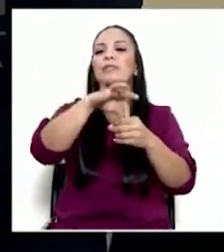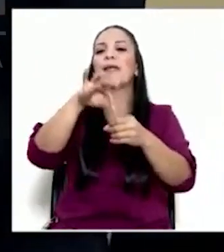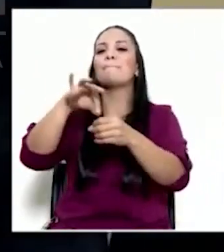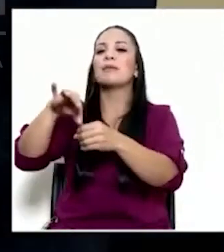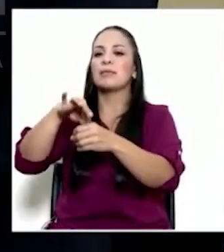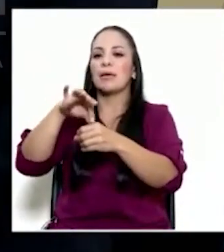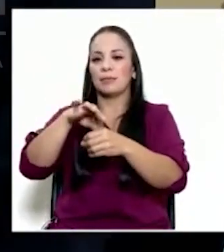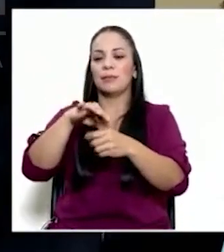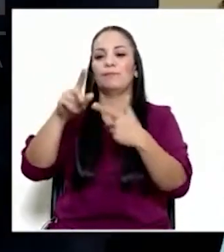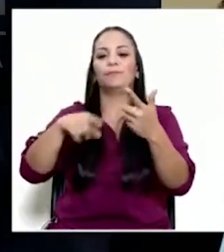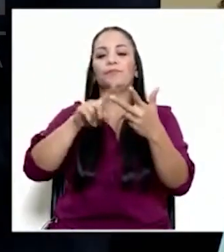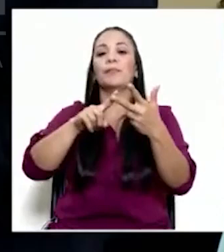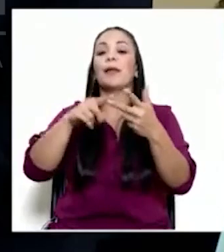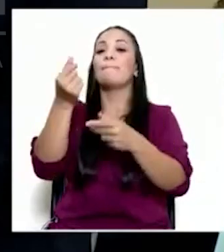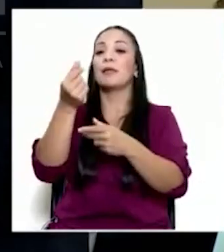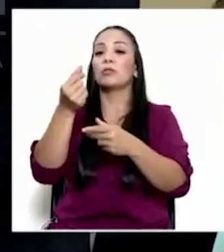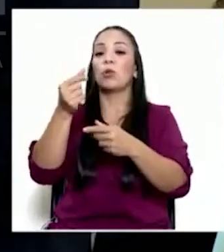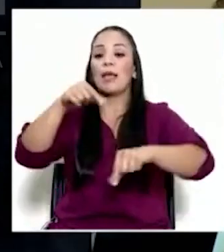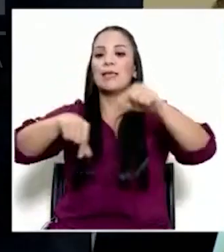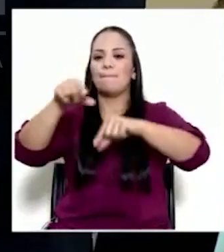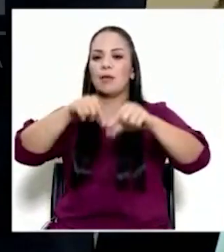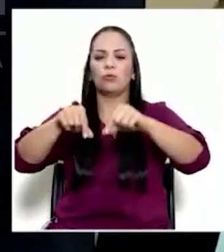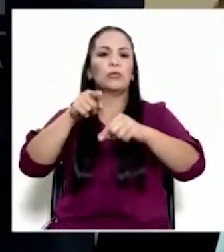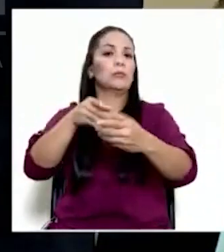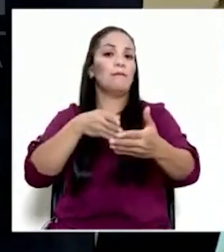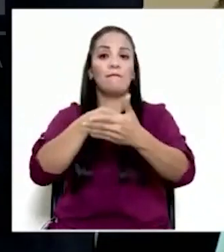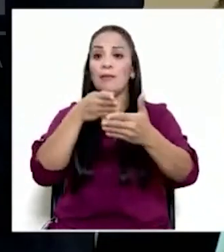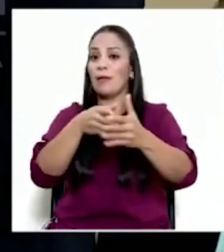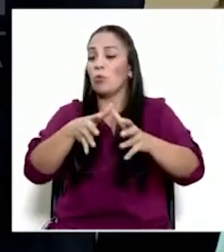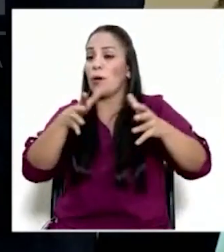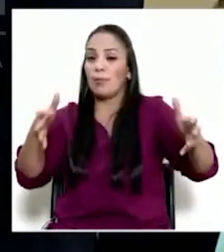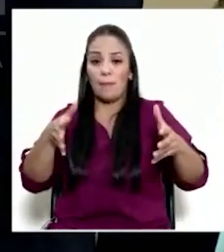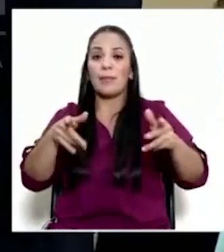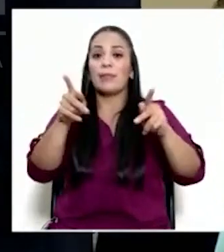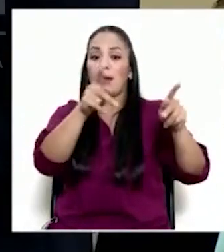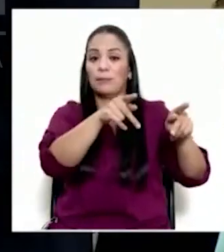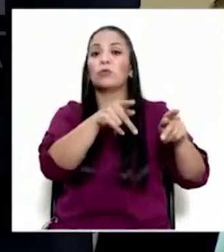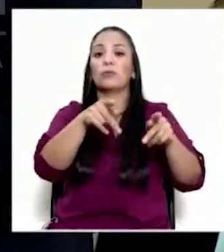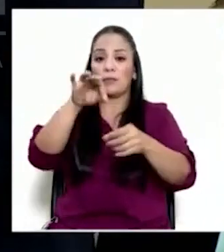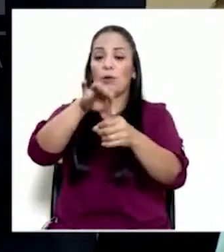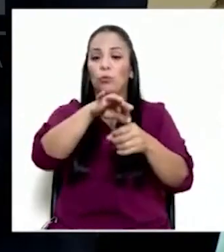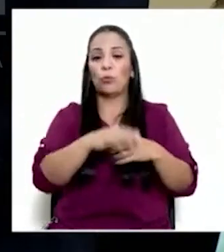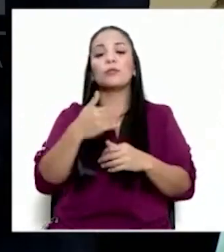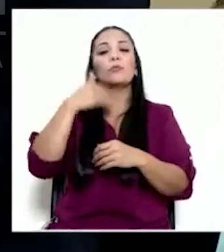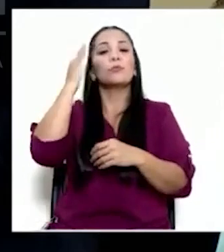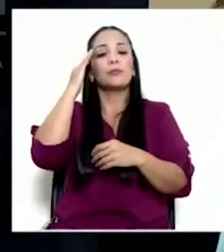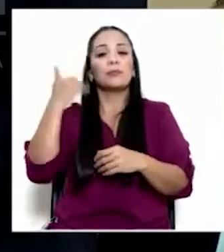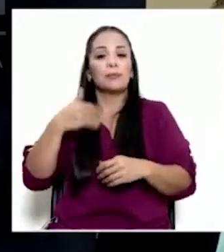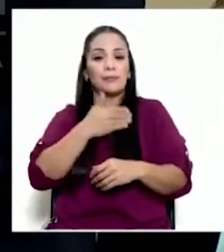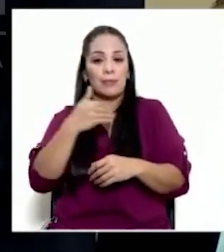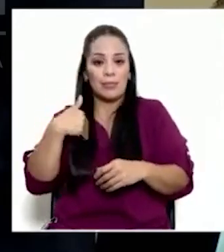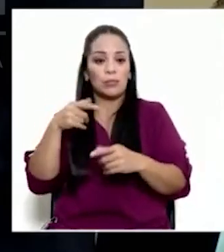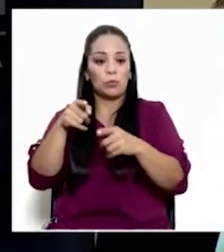lo que es el precio de los agroquímicos que está afectando grandemente a los agricultores. Entonces, tengo conocimiento, el señor ministro que me